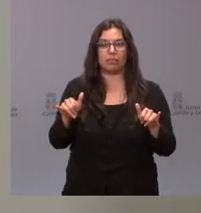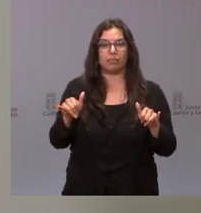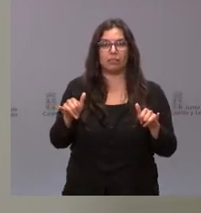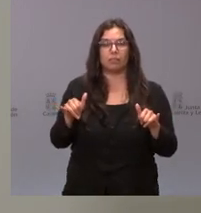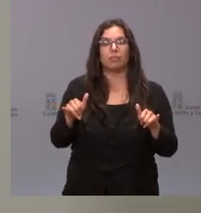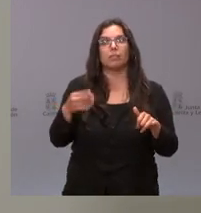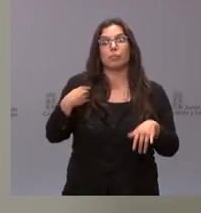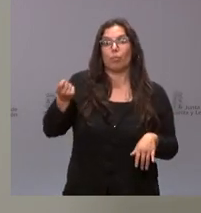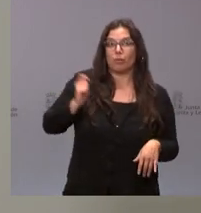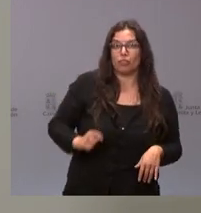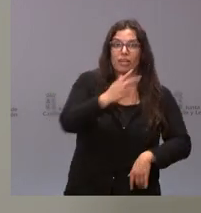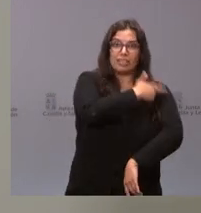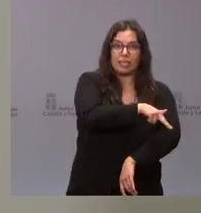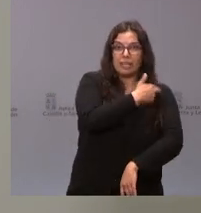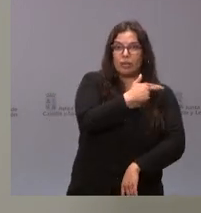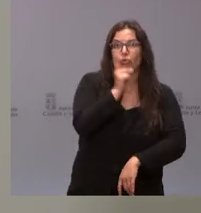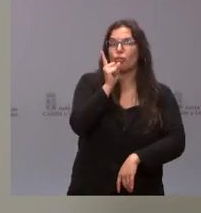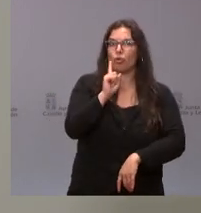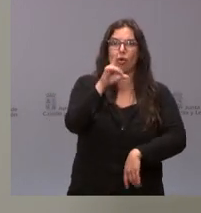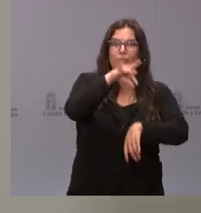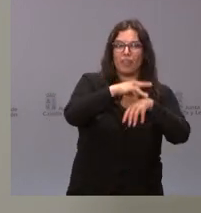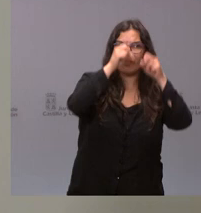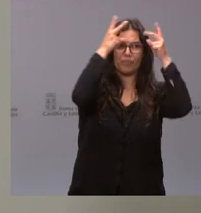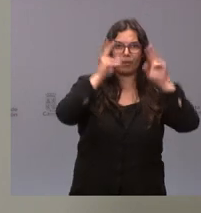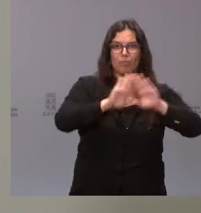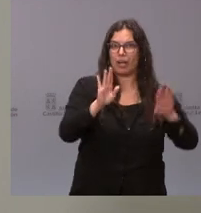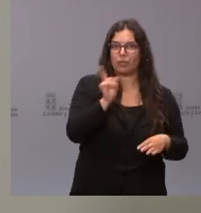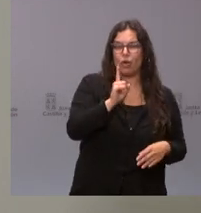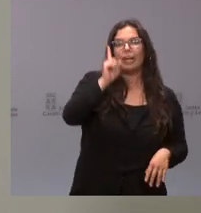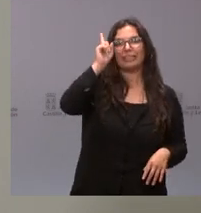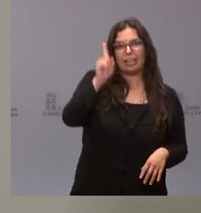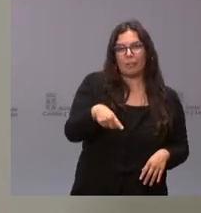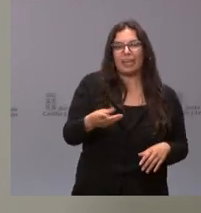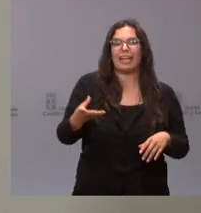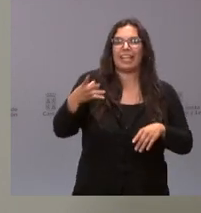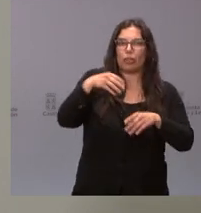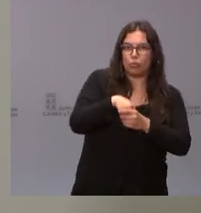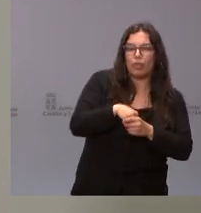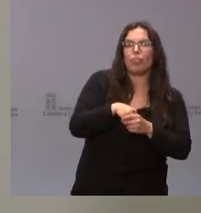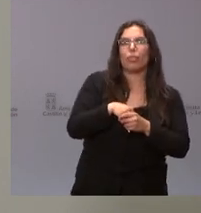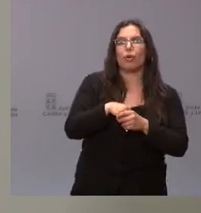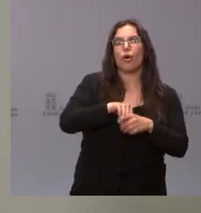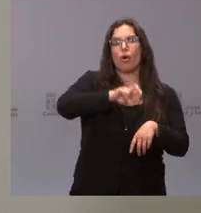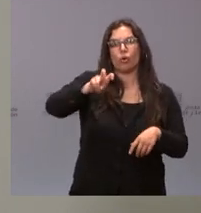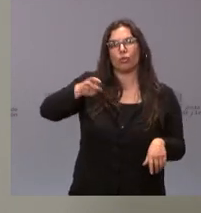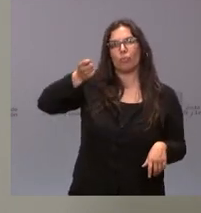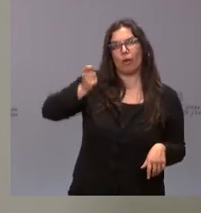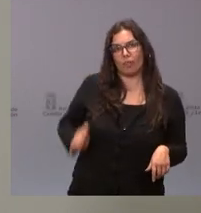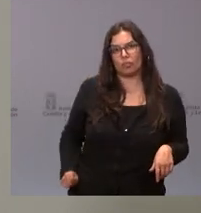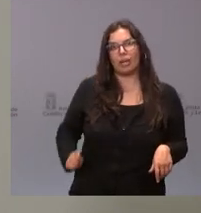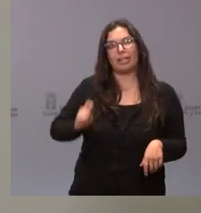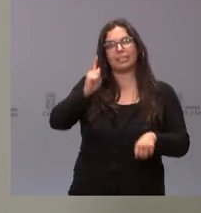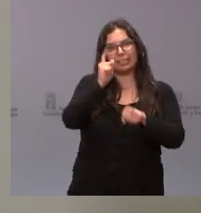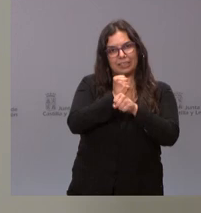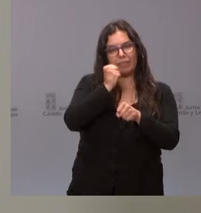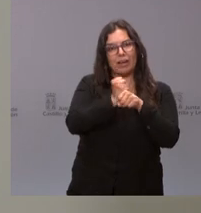sanitarios, médicos y enfermería, sino que también se extiende a otros profesionales que trabajan